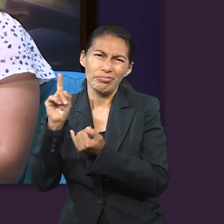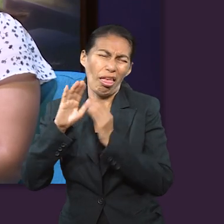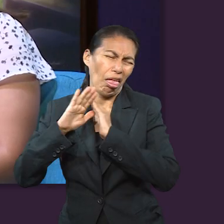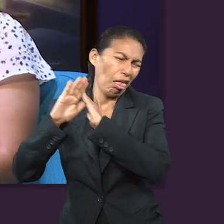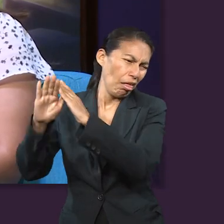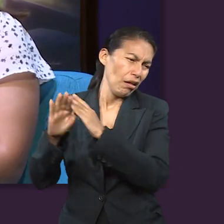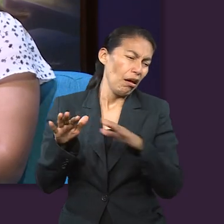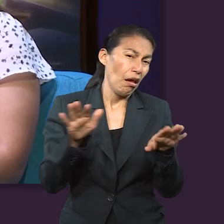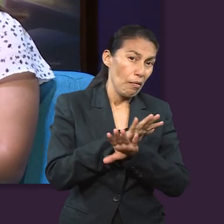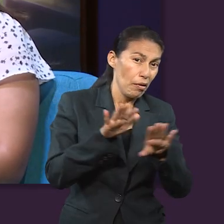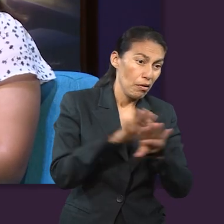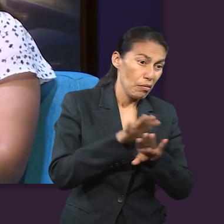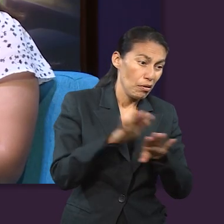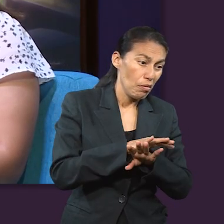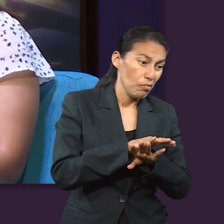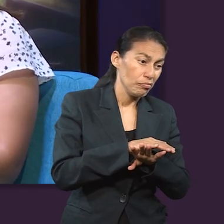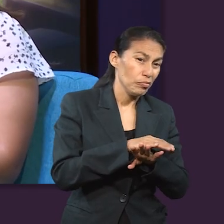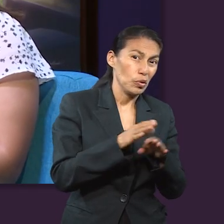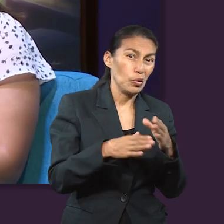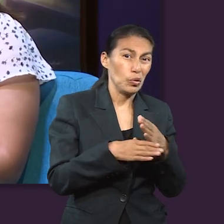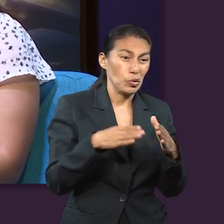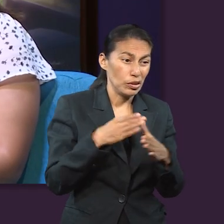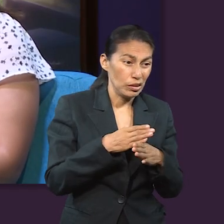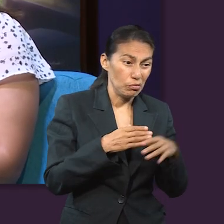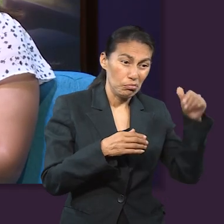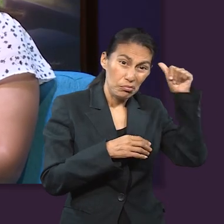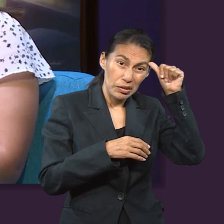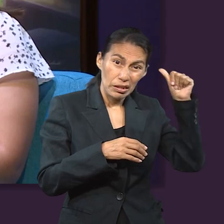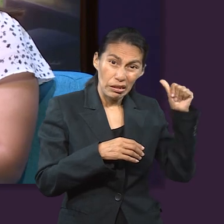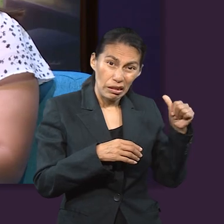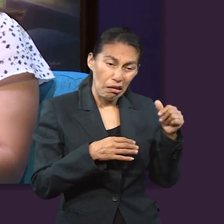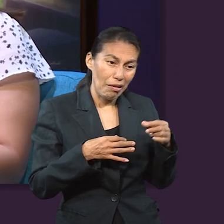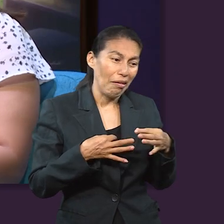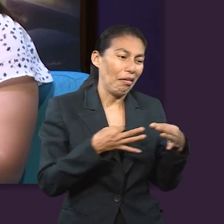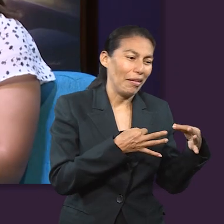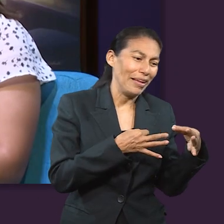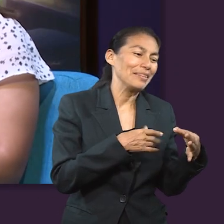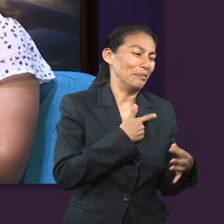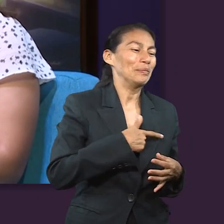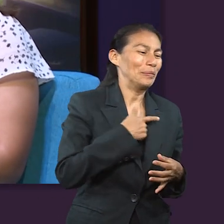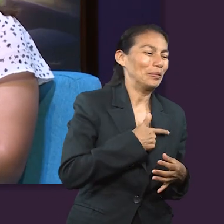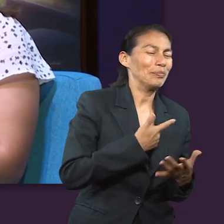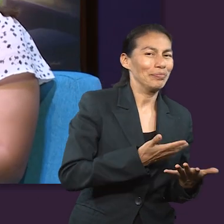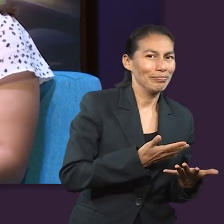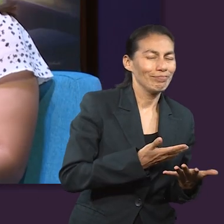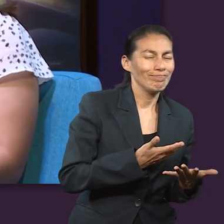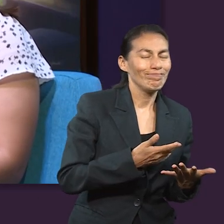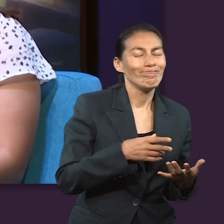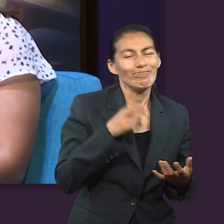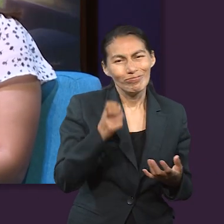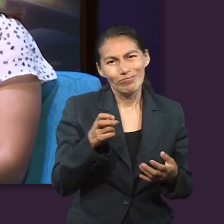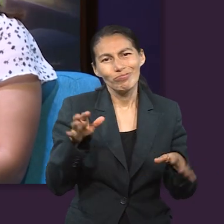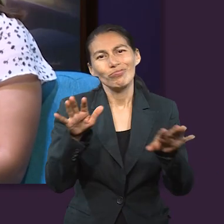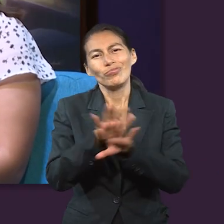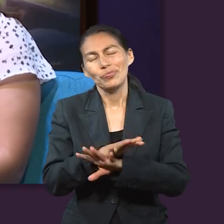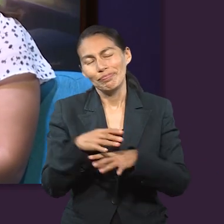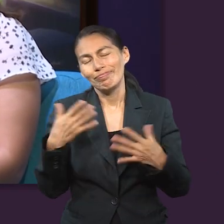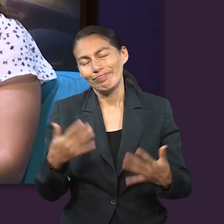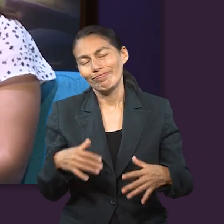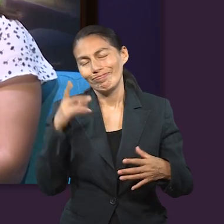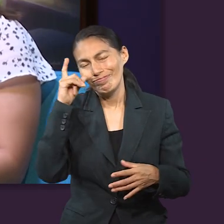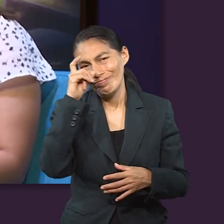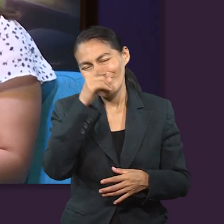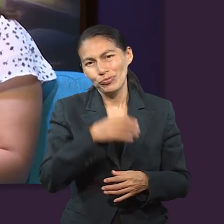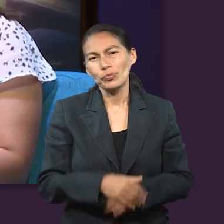tienen nada que ver con Cristo. Cosas negativas que, pues, a lo largo del pecado y las cosas que hemos hecho, pues, han